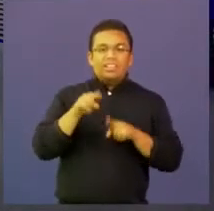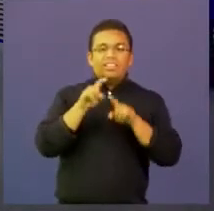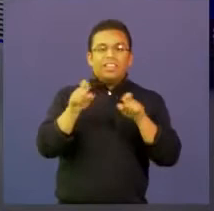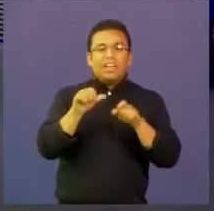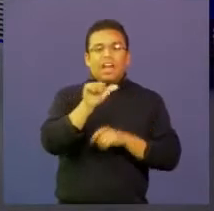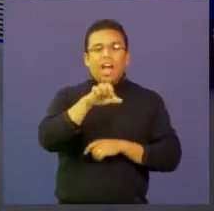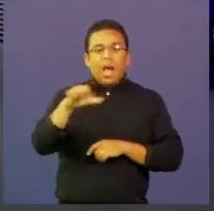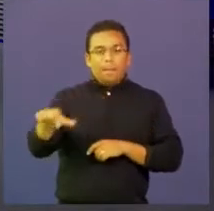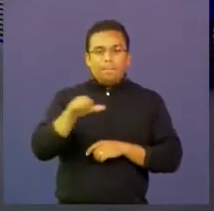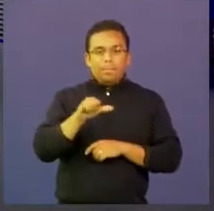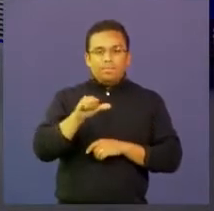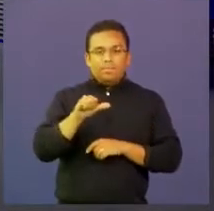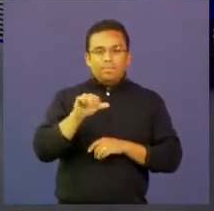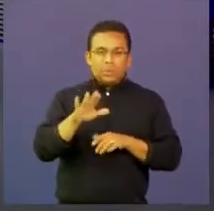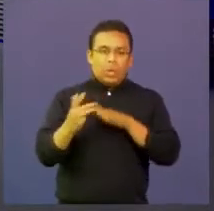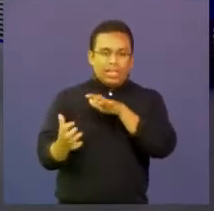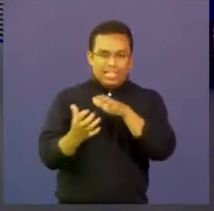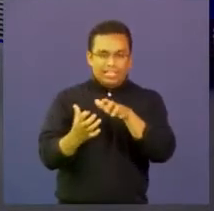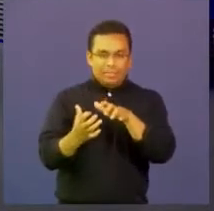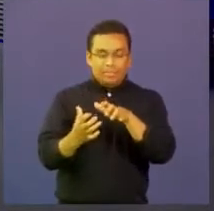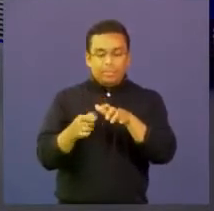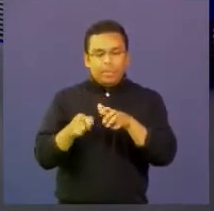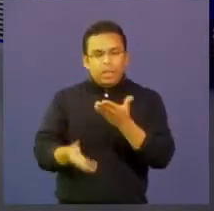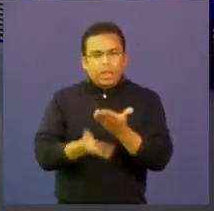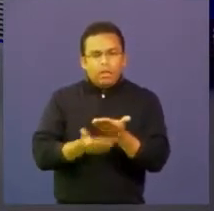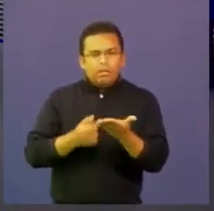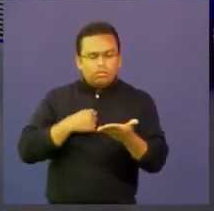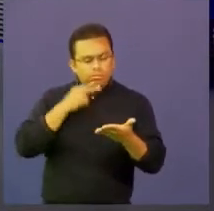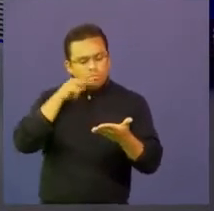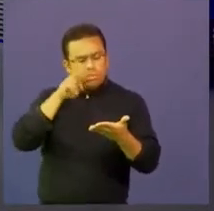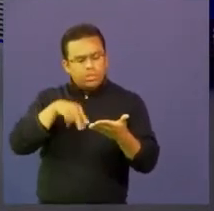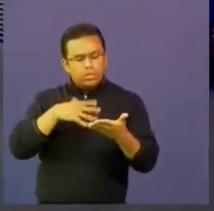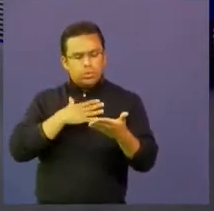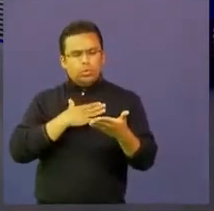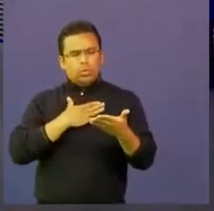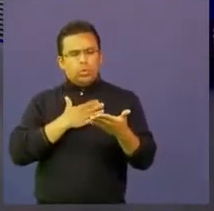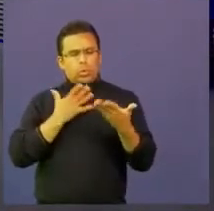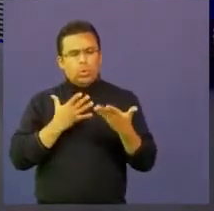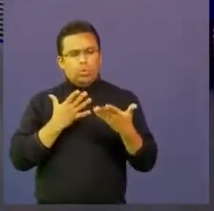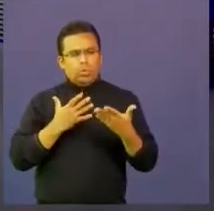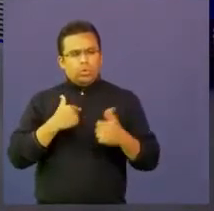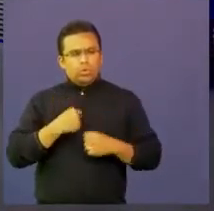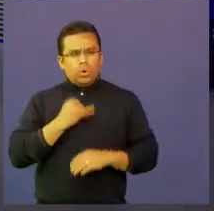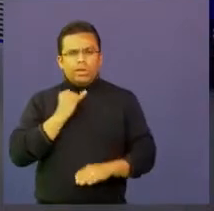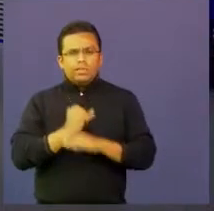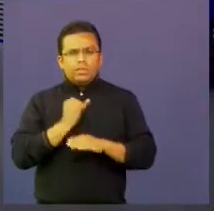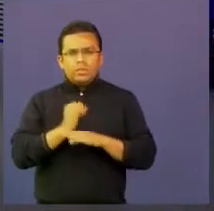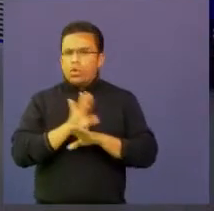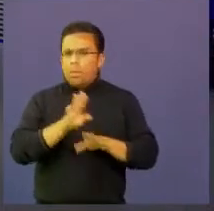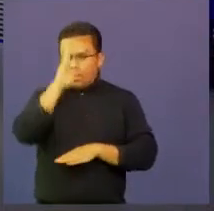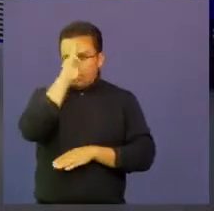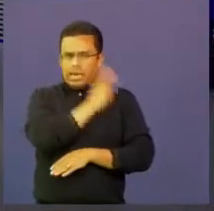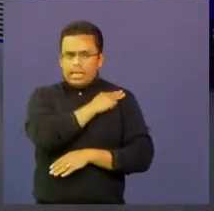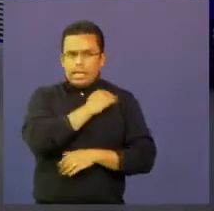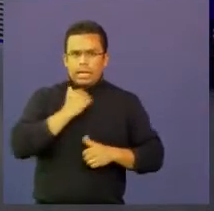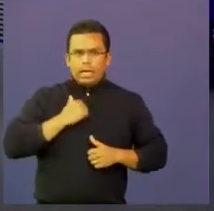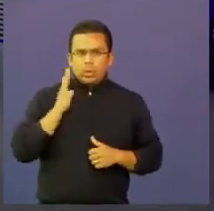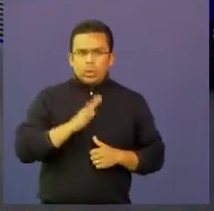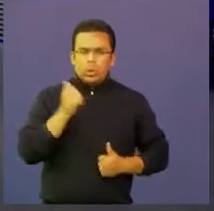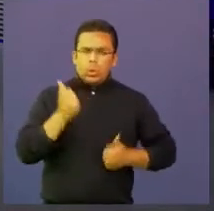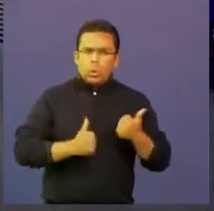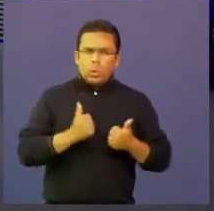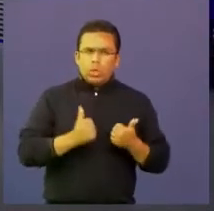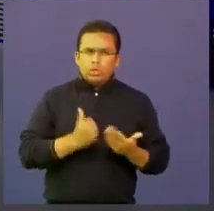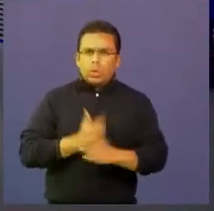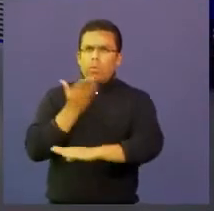primera reflexión que nosotros nos hicimos en instituciones como nosotros, desde una institución netamente militar, podemos contribuir a los procesos formativos y